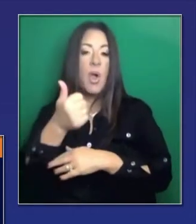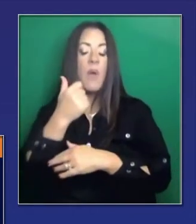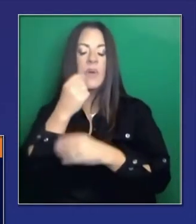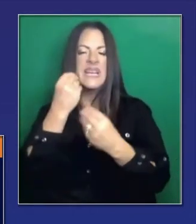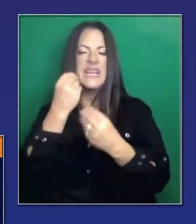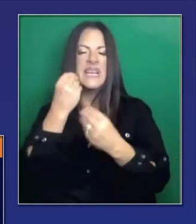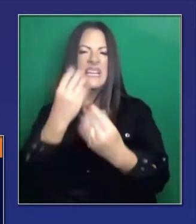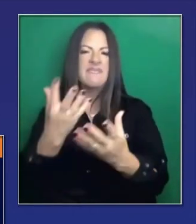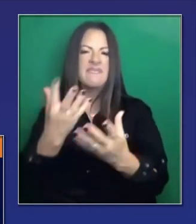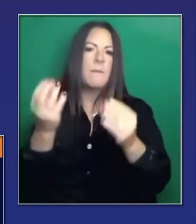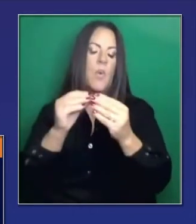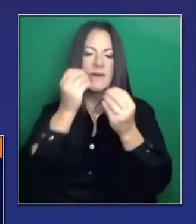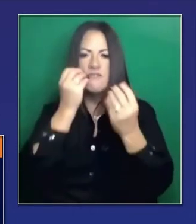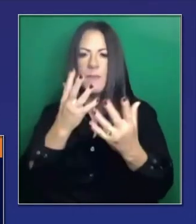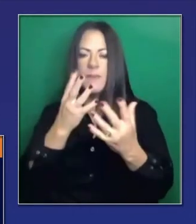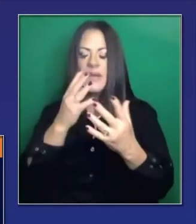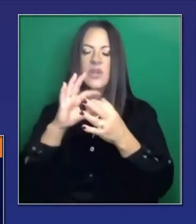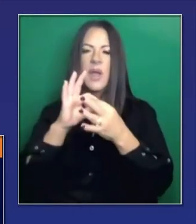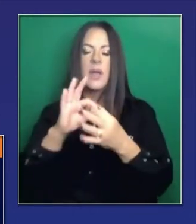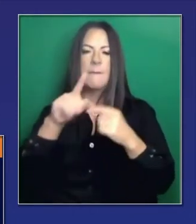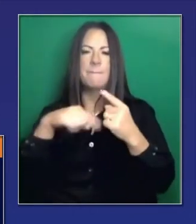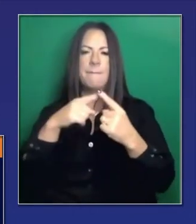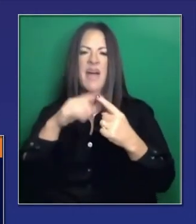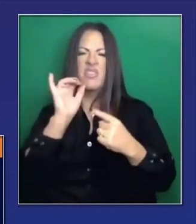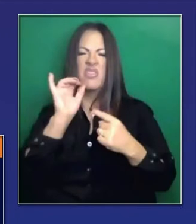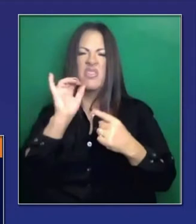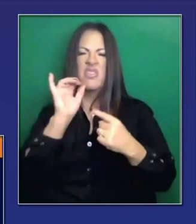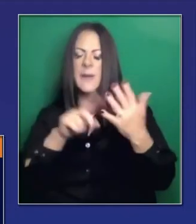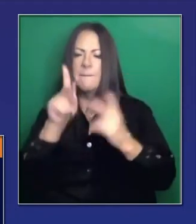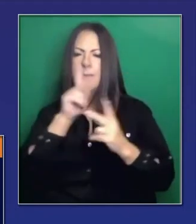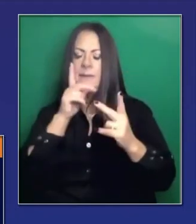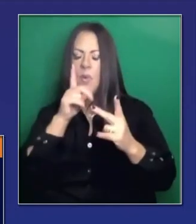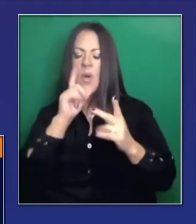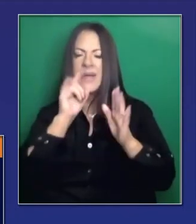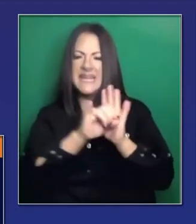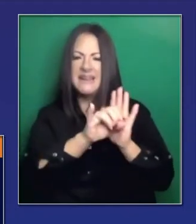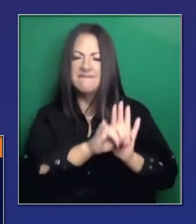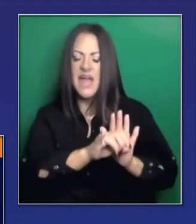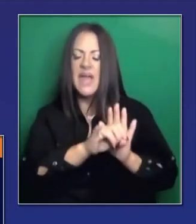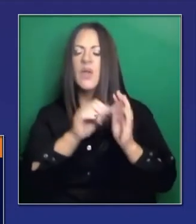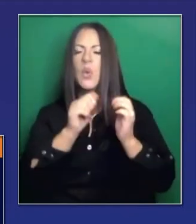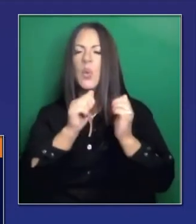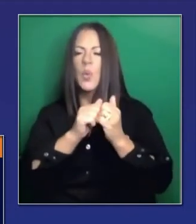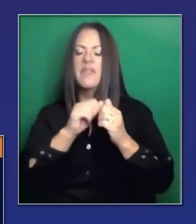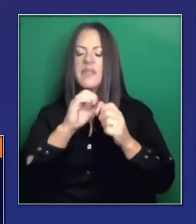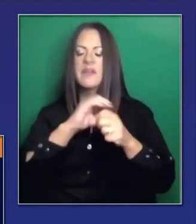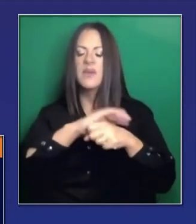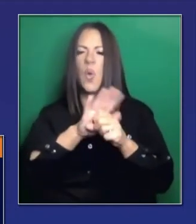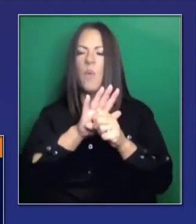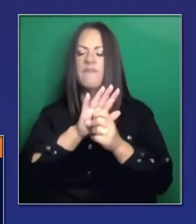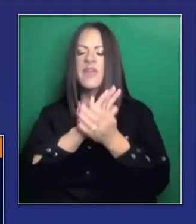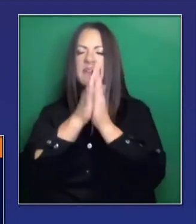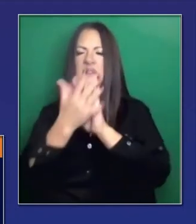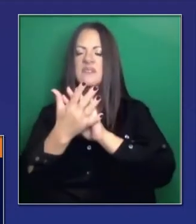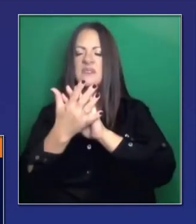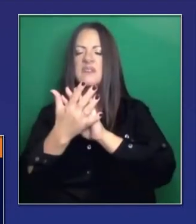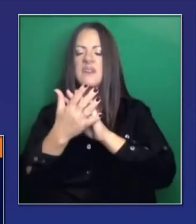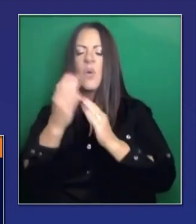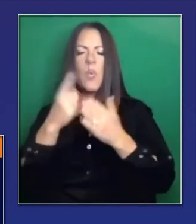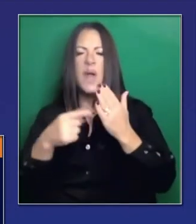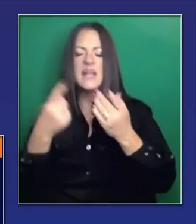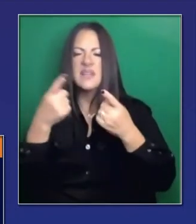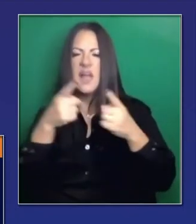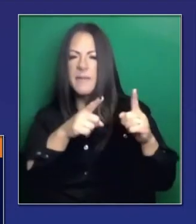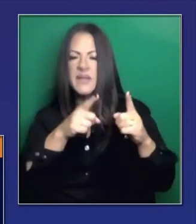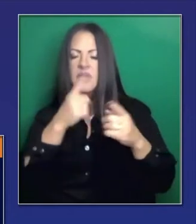noticia. Mañana les traeremos las últimas noticias de las pruebas que se han hecho comprensivamente para entender qué aspecto tiene